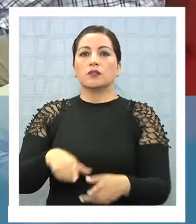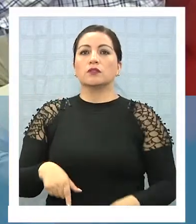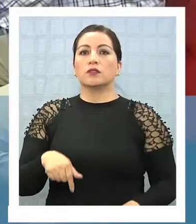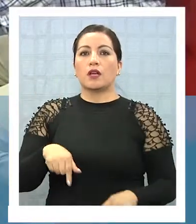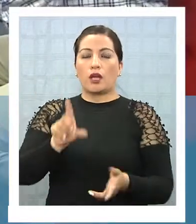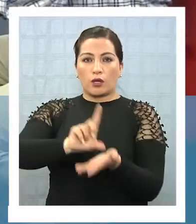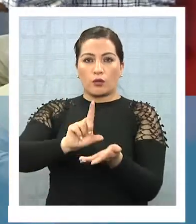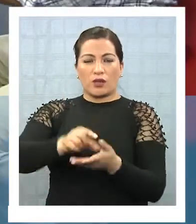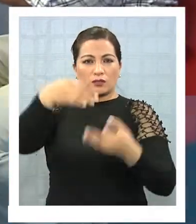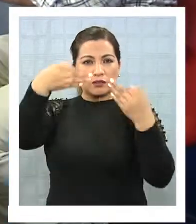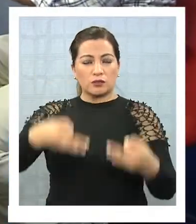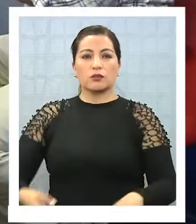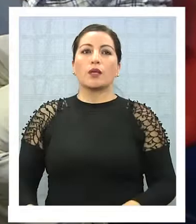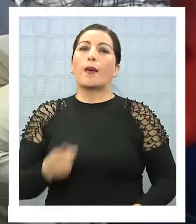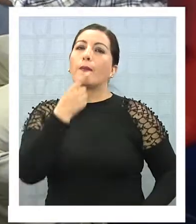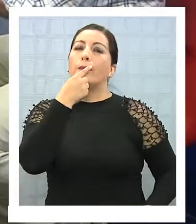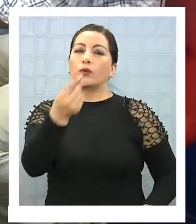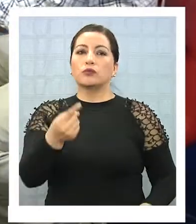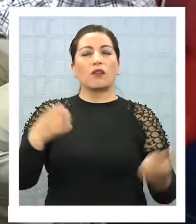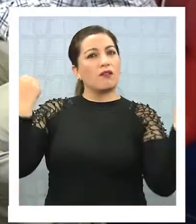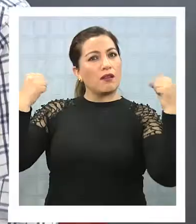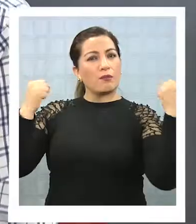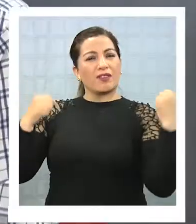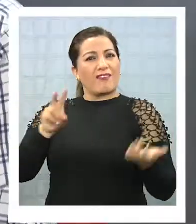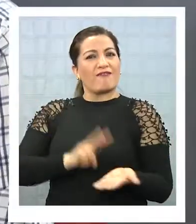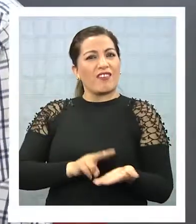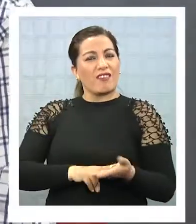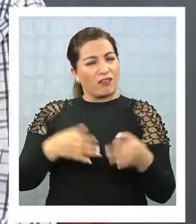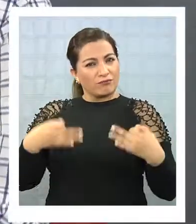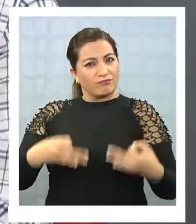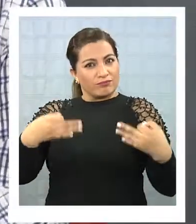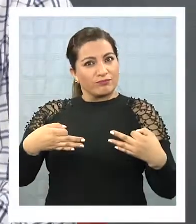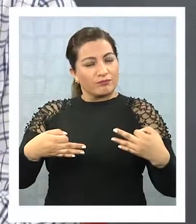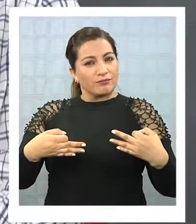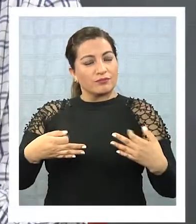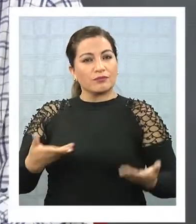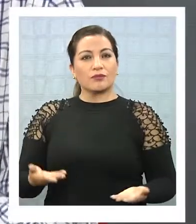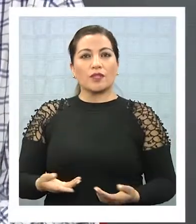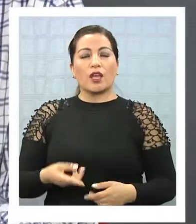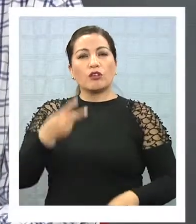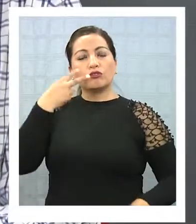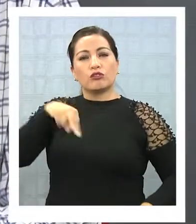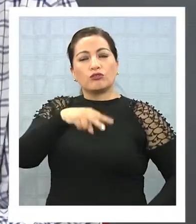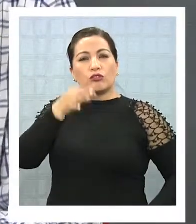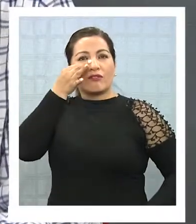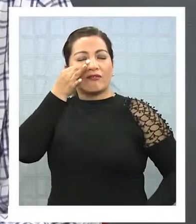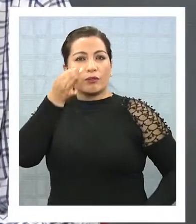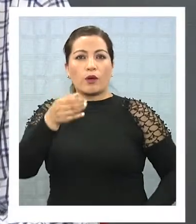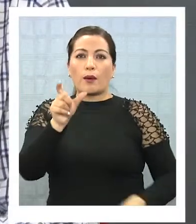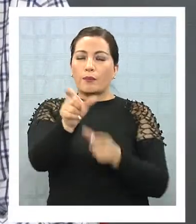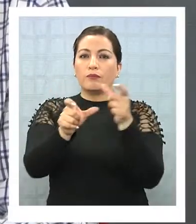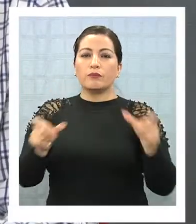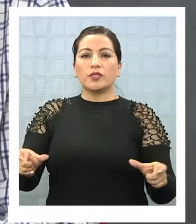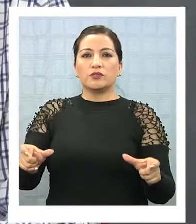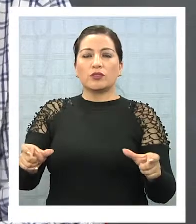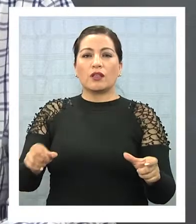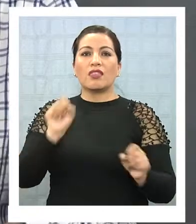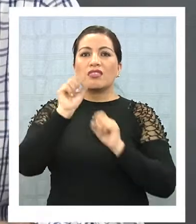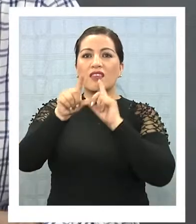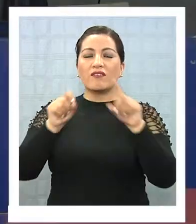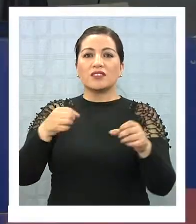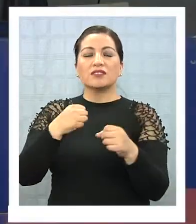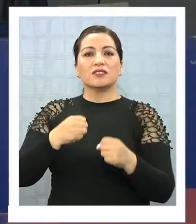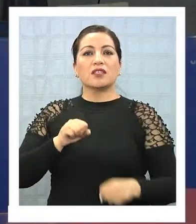zona de seguridad. ¿Qué tan real es el simulacro, director? Porque nos tocó ver, por ejemplo, a personal de la Defensa Civil